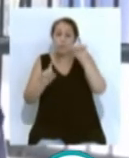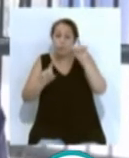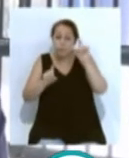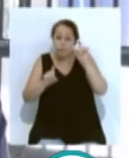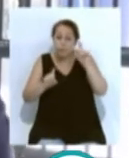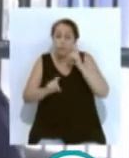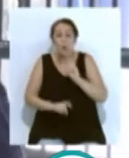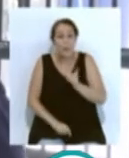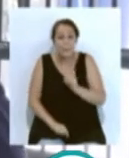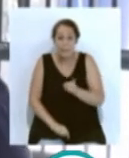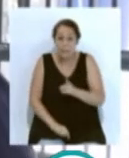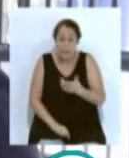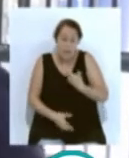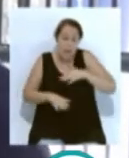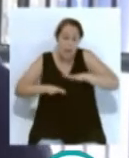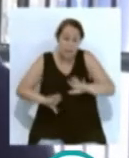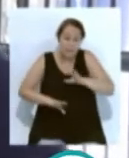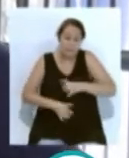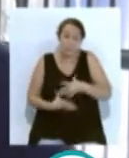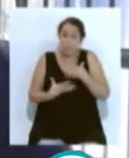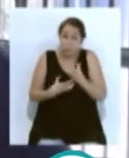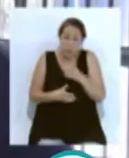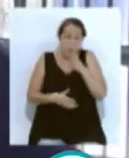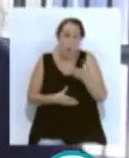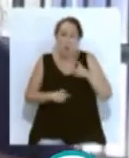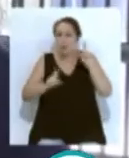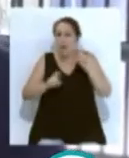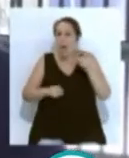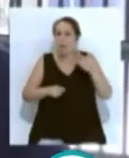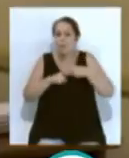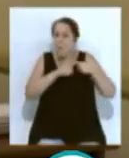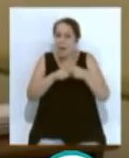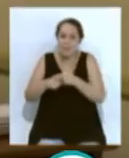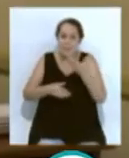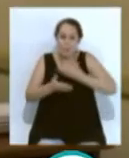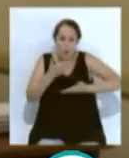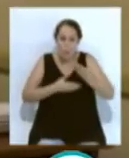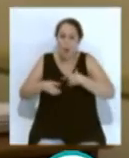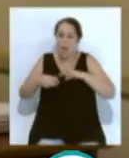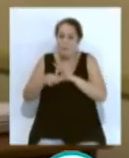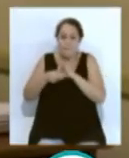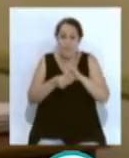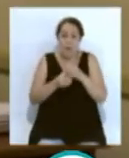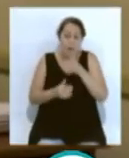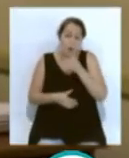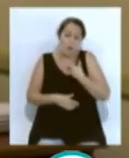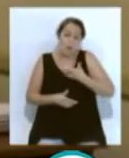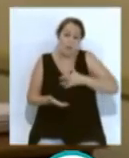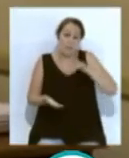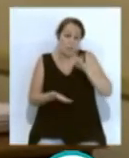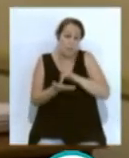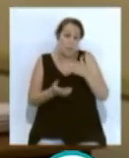aunque nos entristece de alguna manera porque la escuela es compartir, es colaborar, es mezclar, es unir, nos toca ahora segregar,